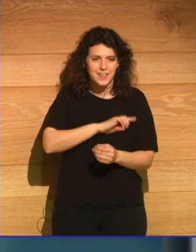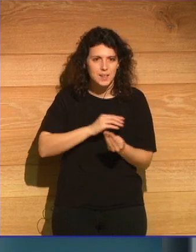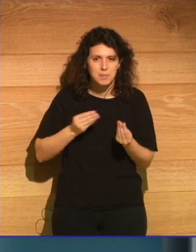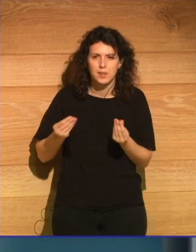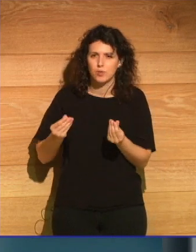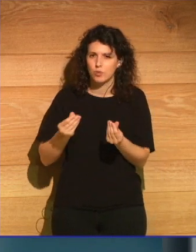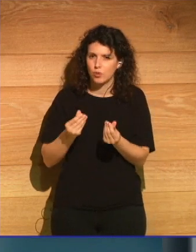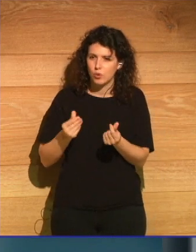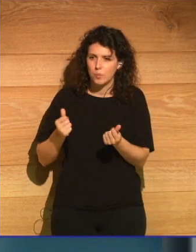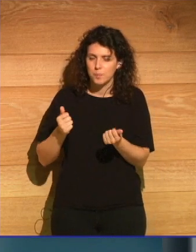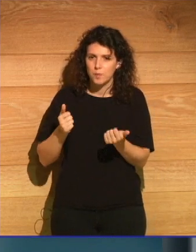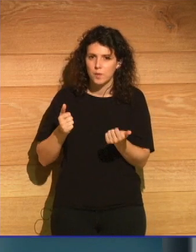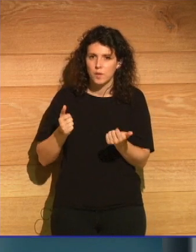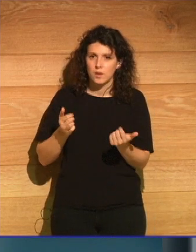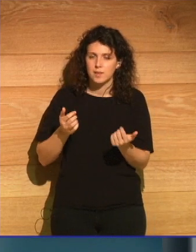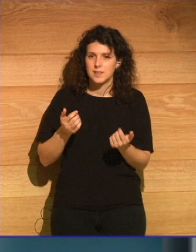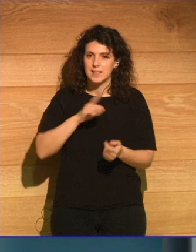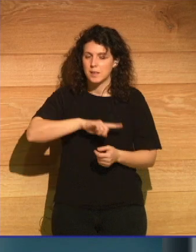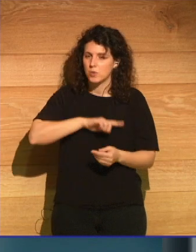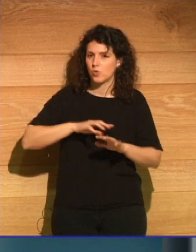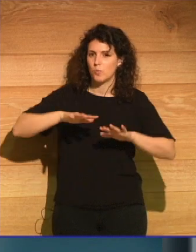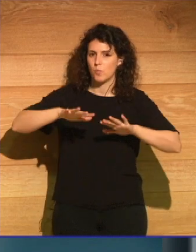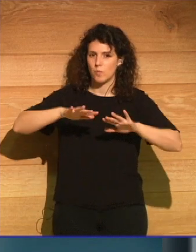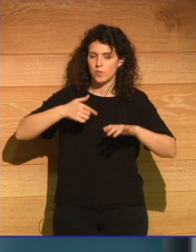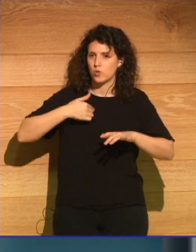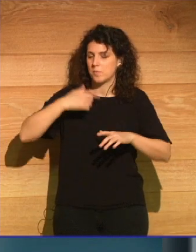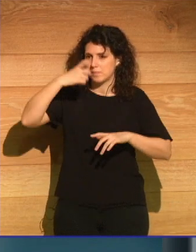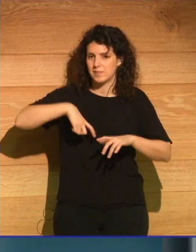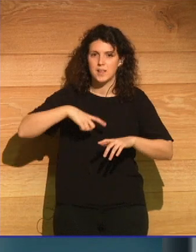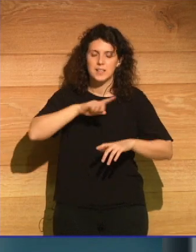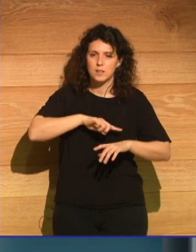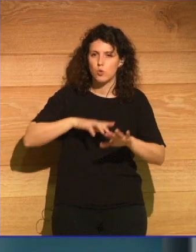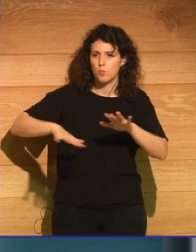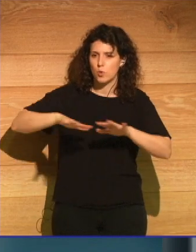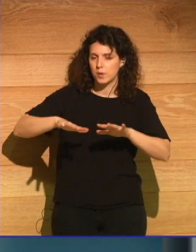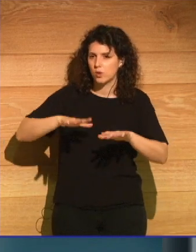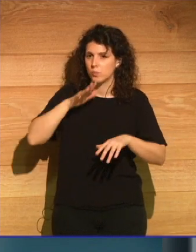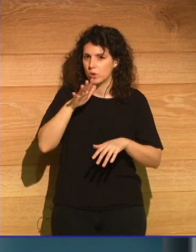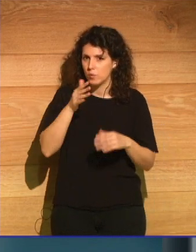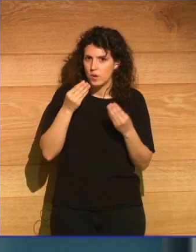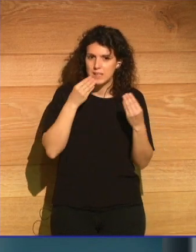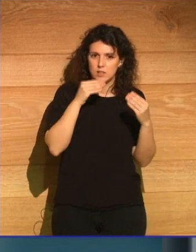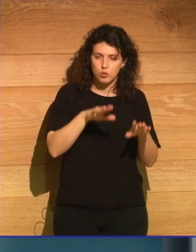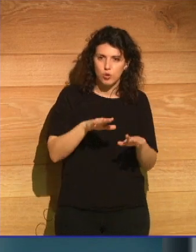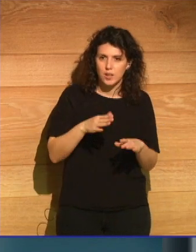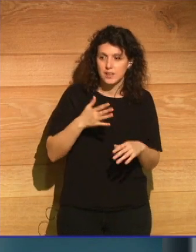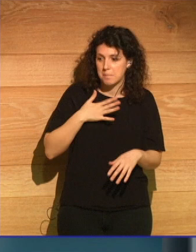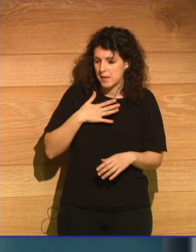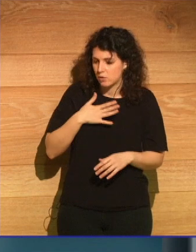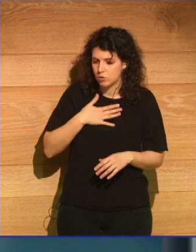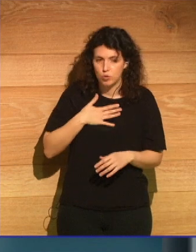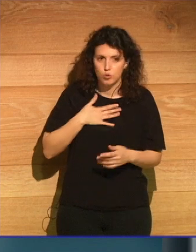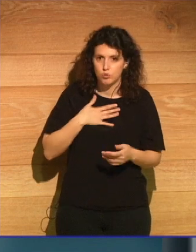movido por las las historias que para nosotros